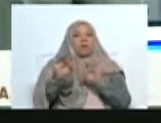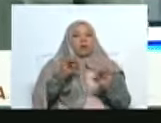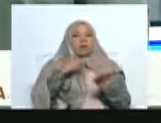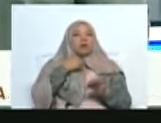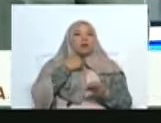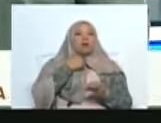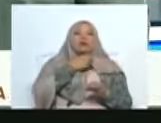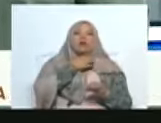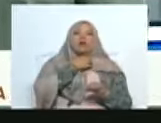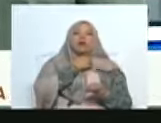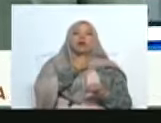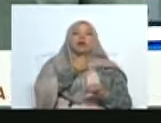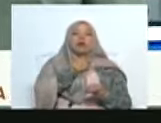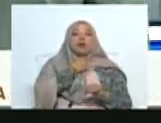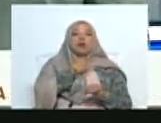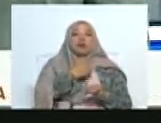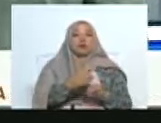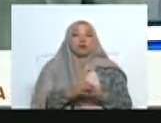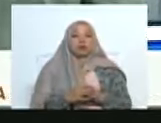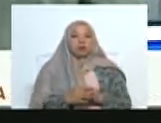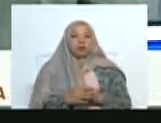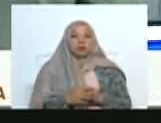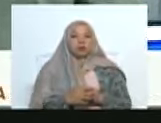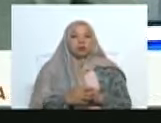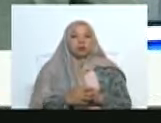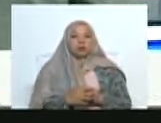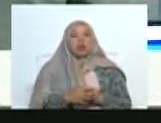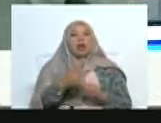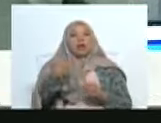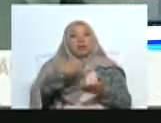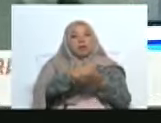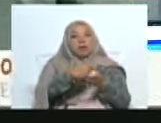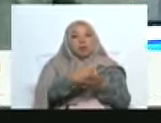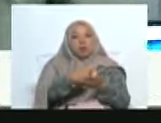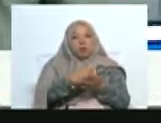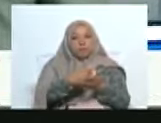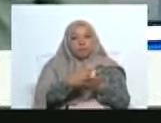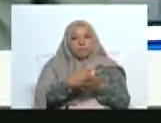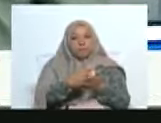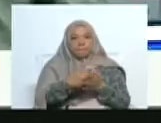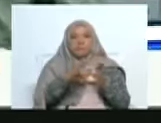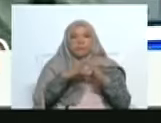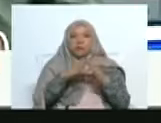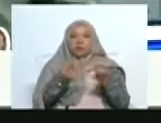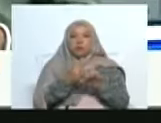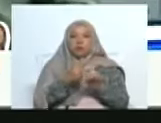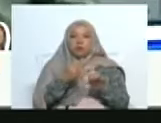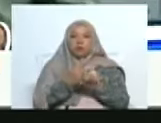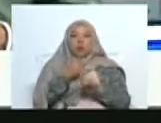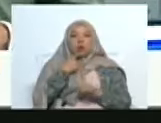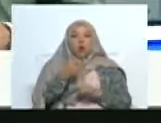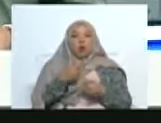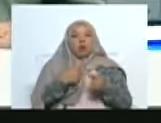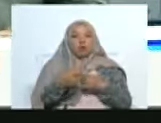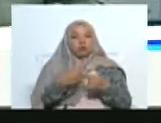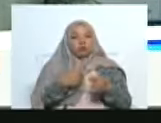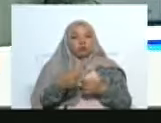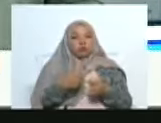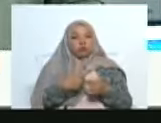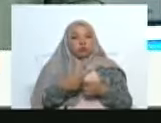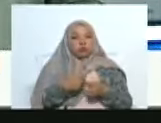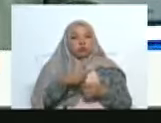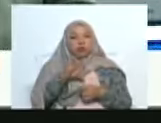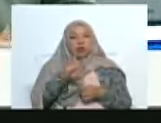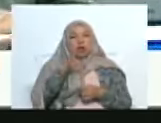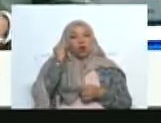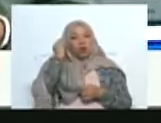Miami, financiadas desde Miami, por los gringos. Todas, todas, las conspiraciones, las cinco